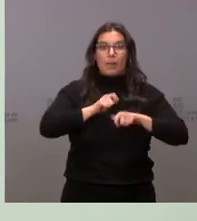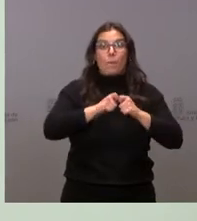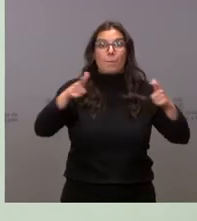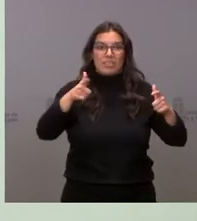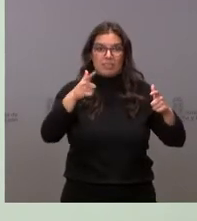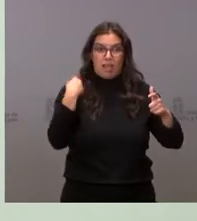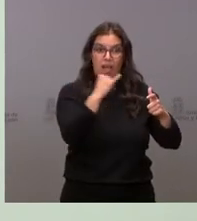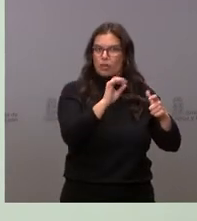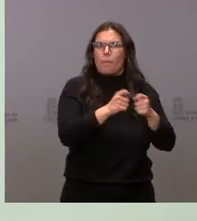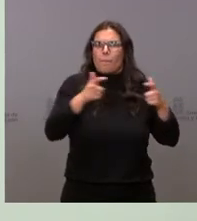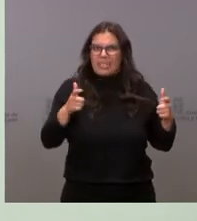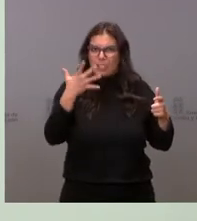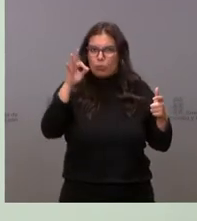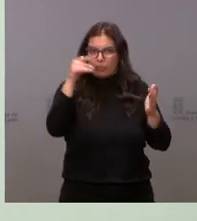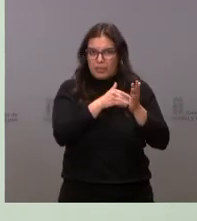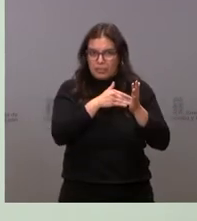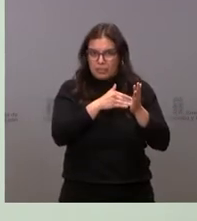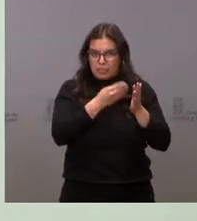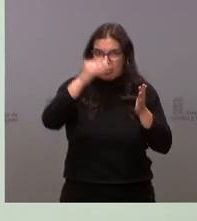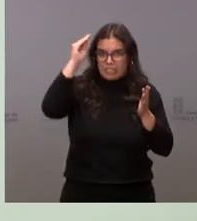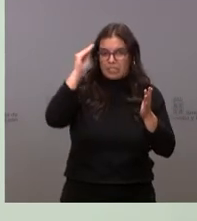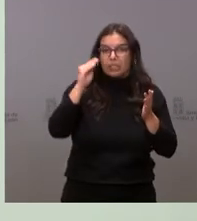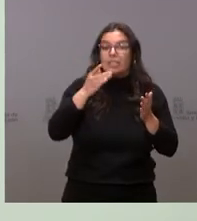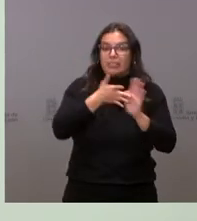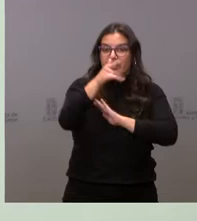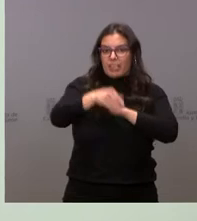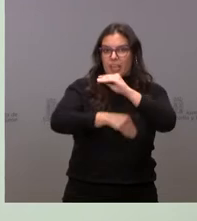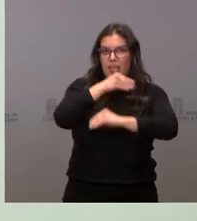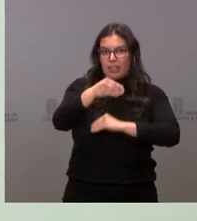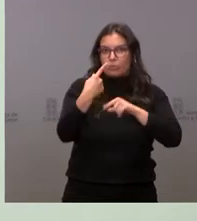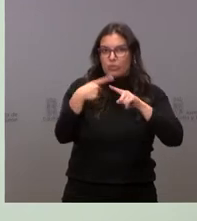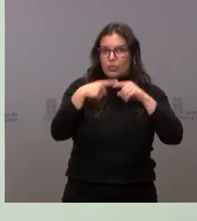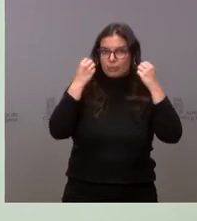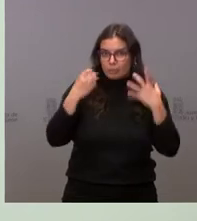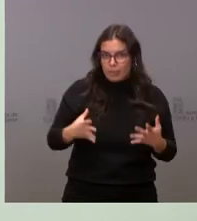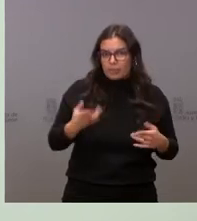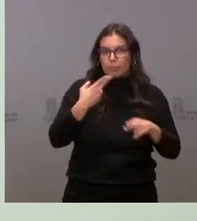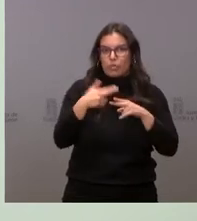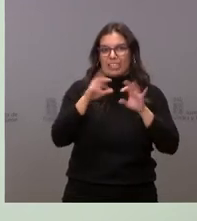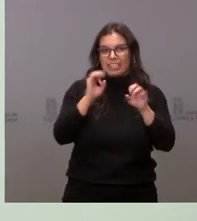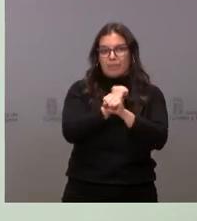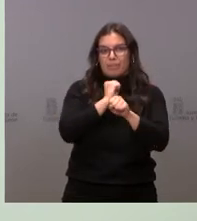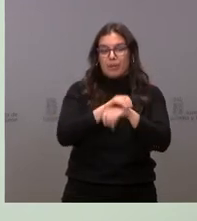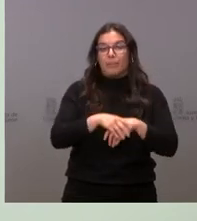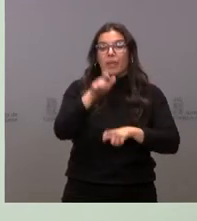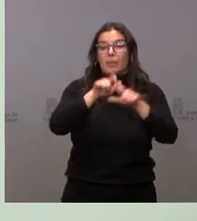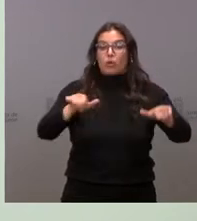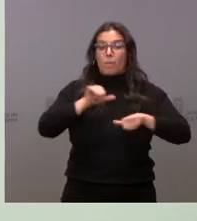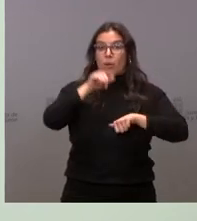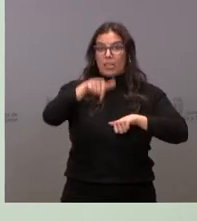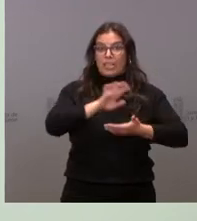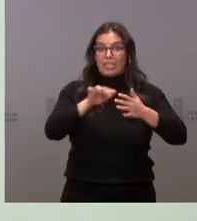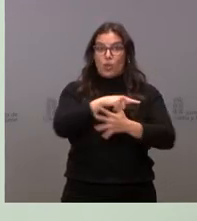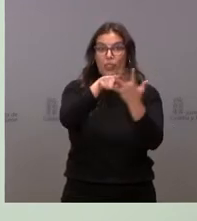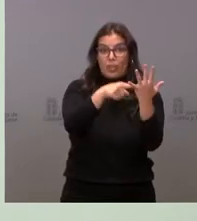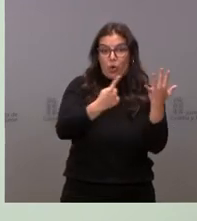O sea, que en Castilla y León hacemos bien las cosas en políticas de empleo. Uno de cada cinco parados de Castilla y León